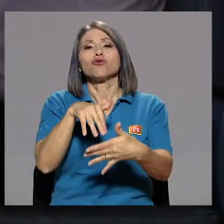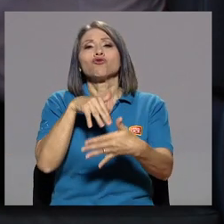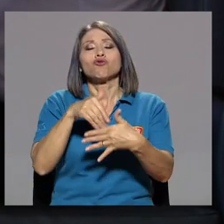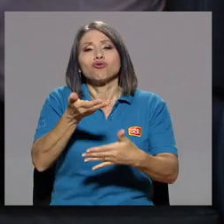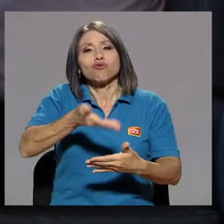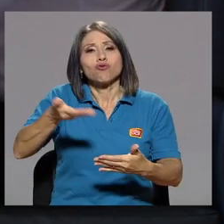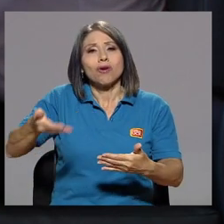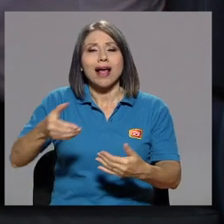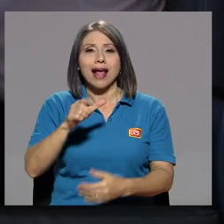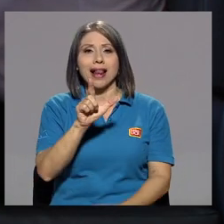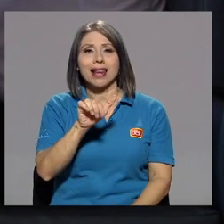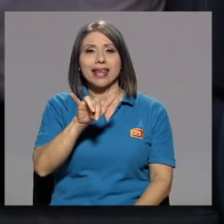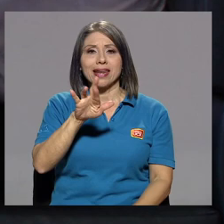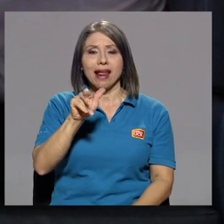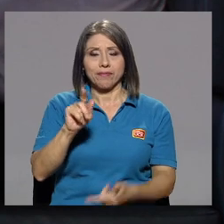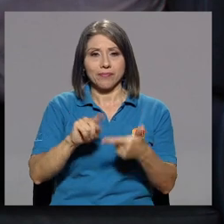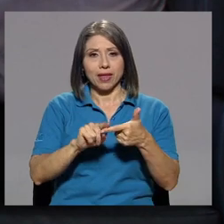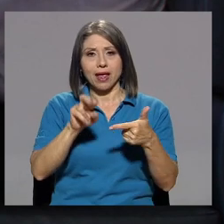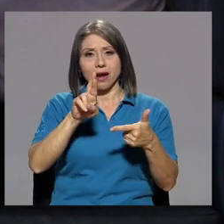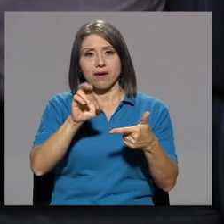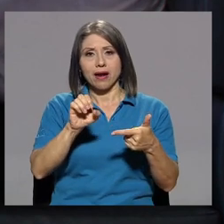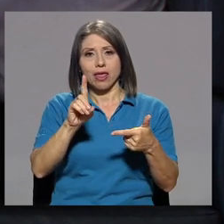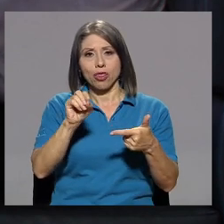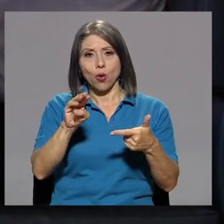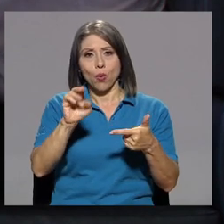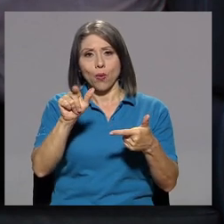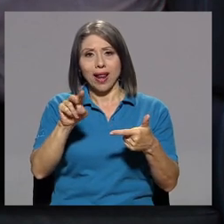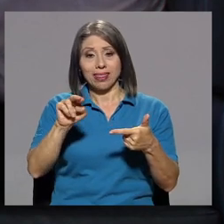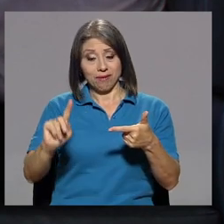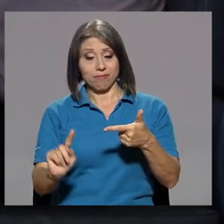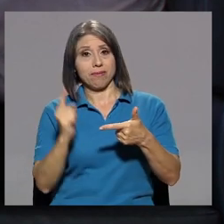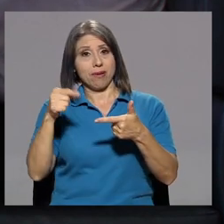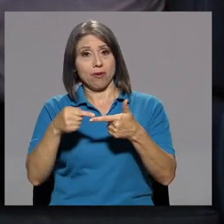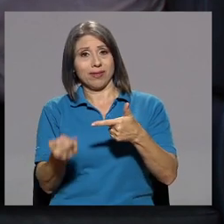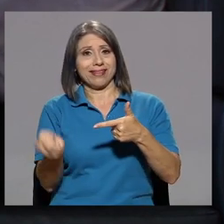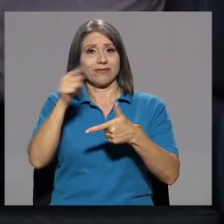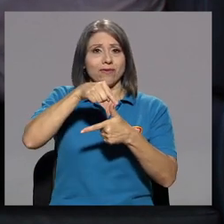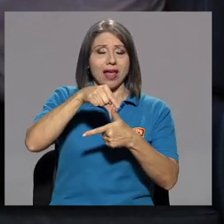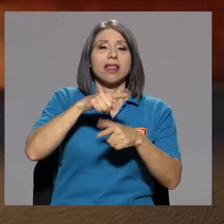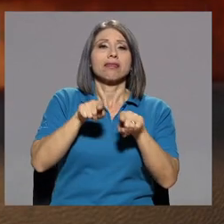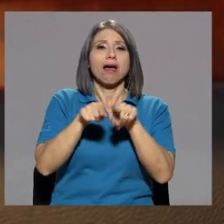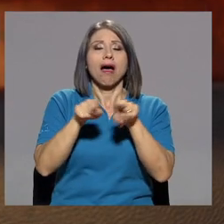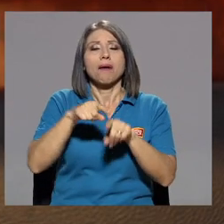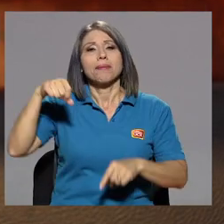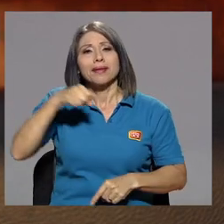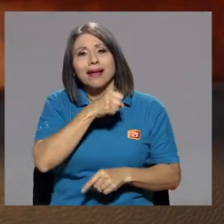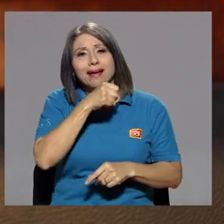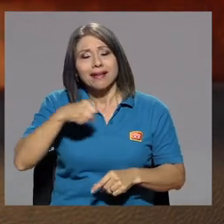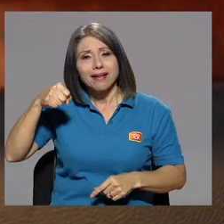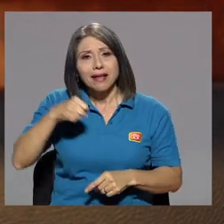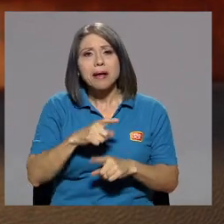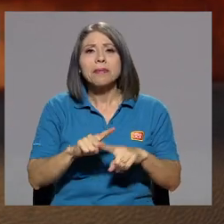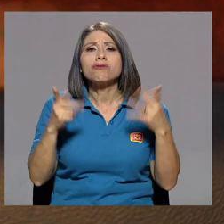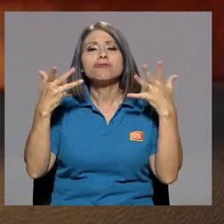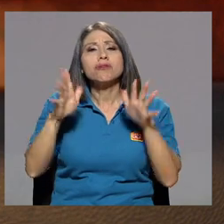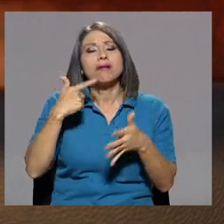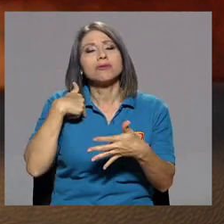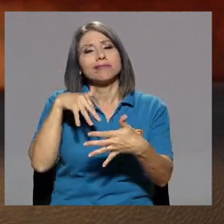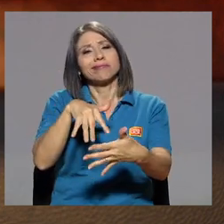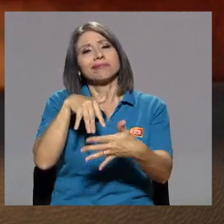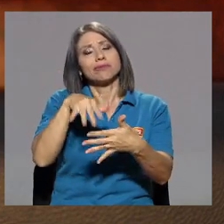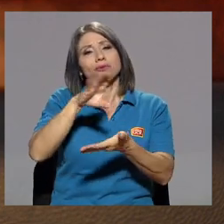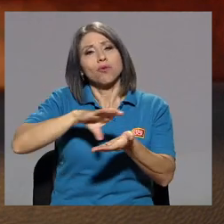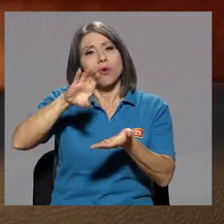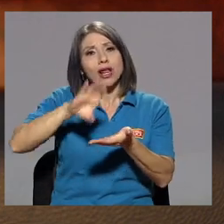el primero fue con el redoblante. Ajá. Después la lira. Pero también cantaba. Ajá. Pero ya en el colegio fui